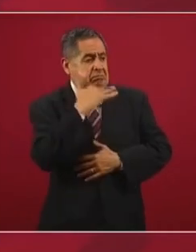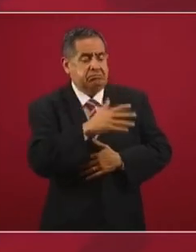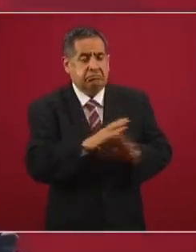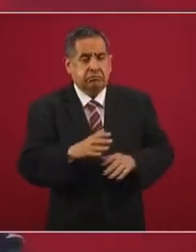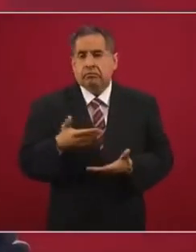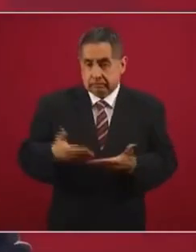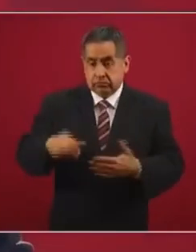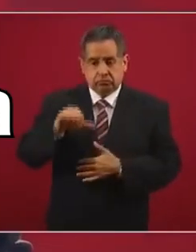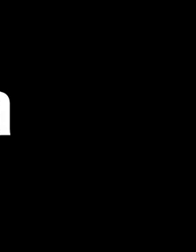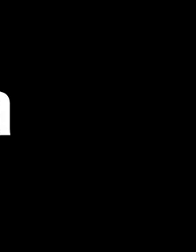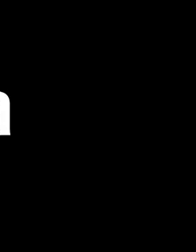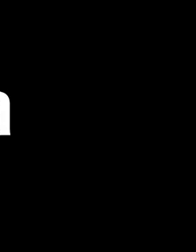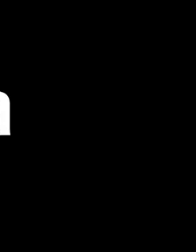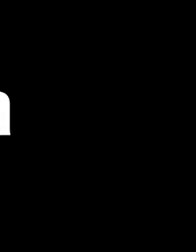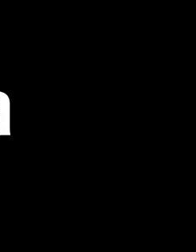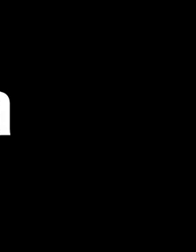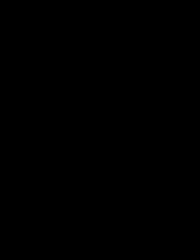se hable de este tema.